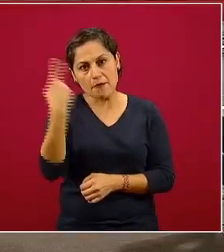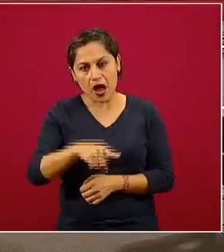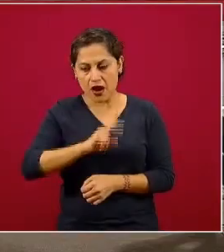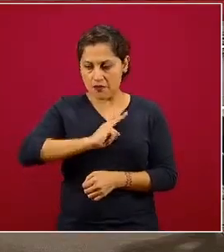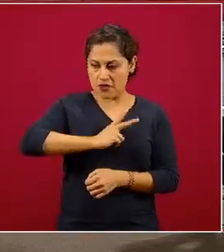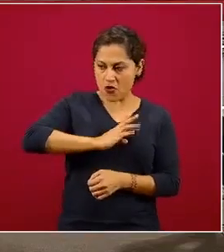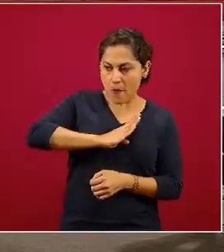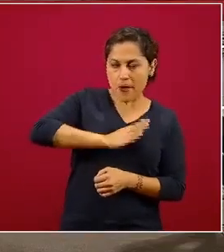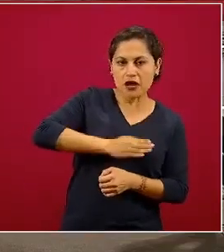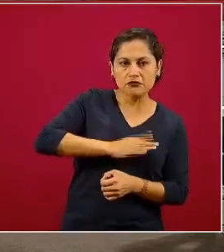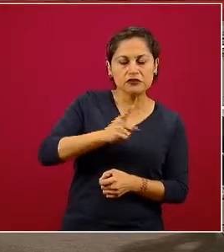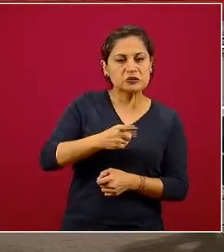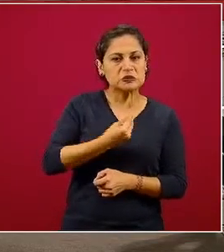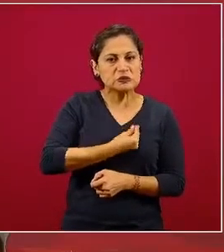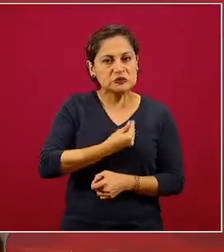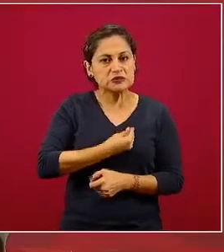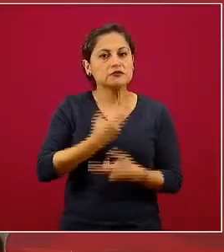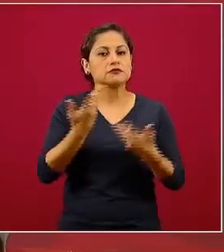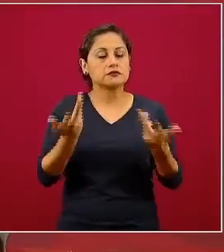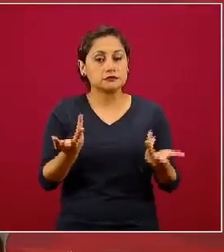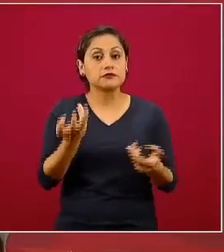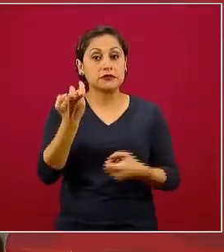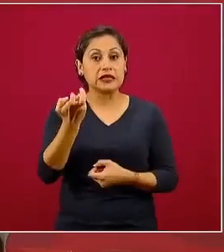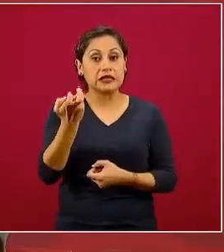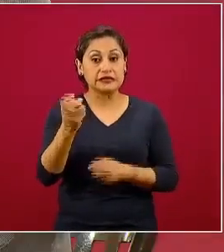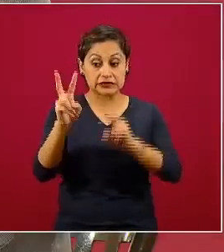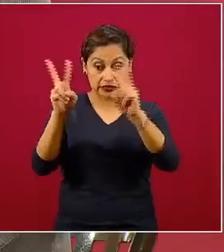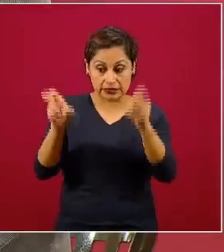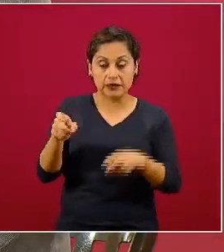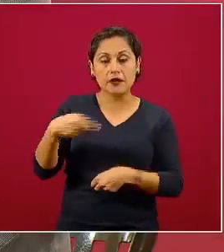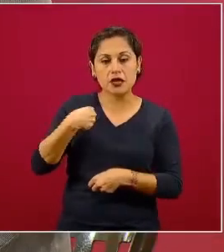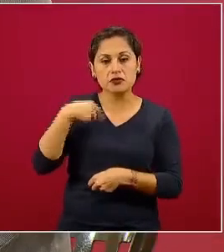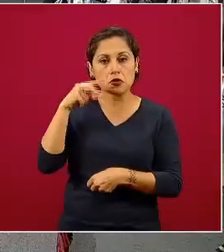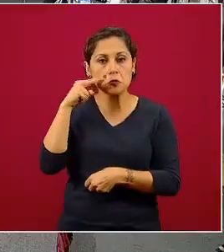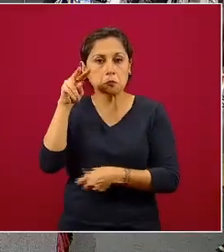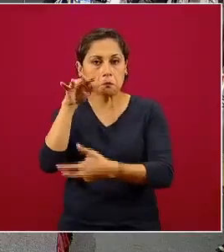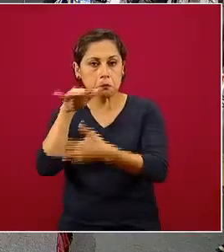esto es un tema veré con gran interés su reportaje.